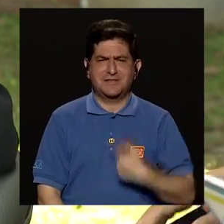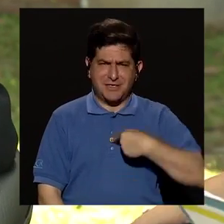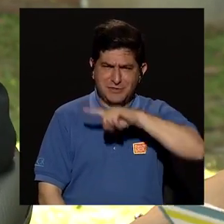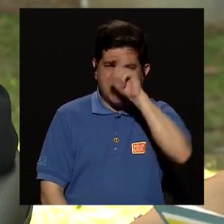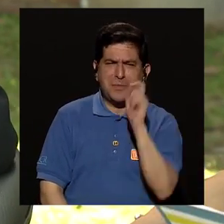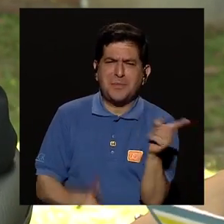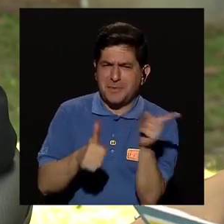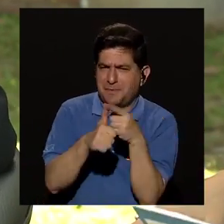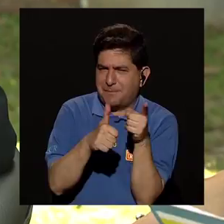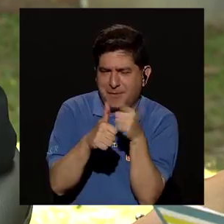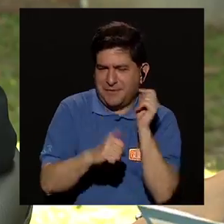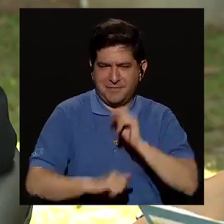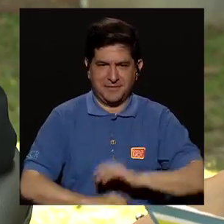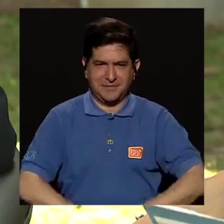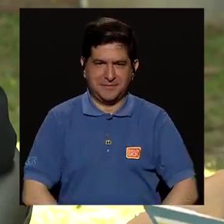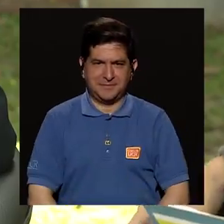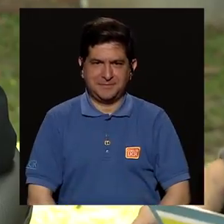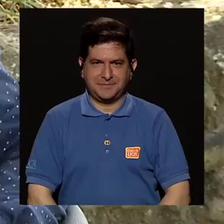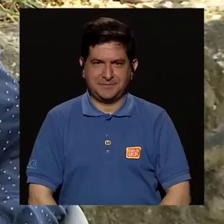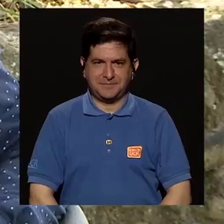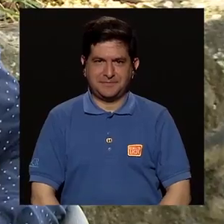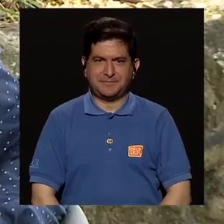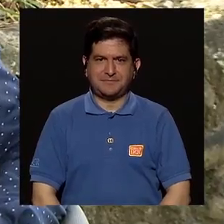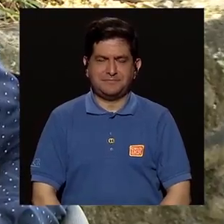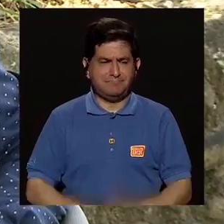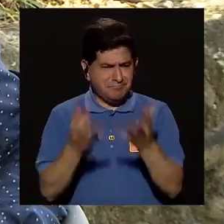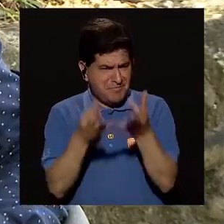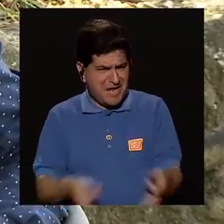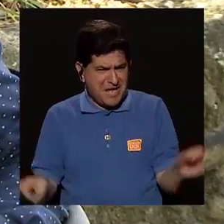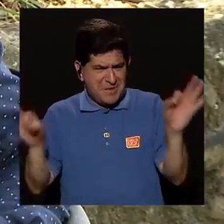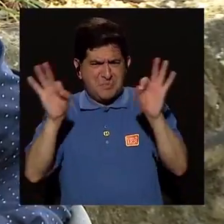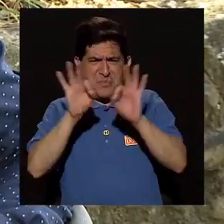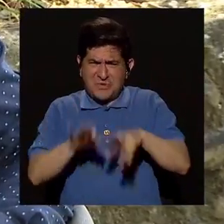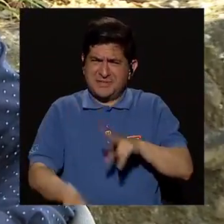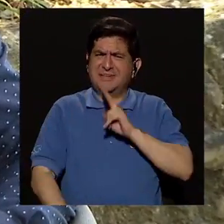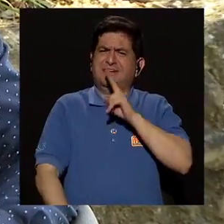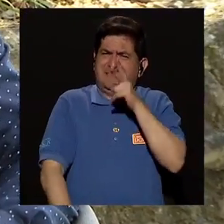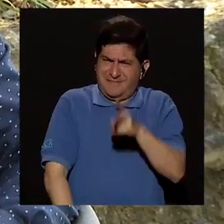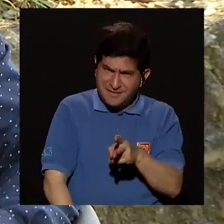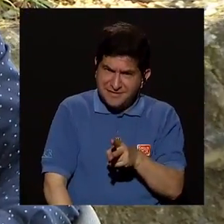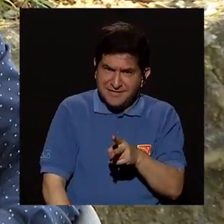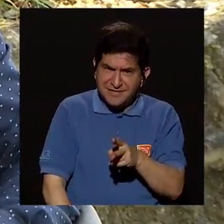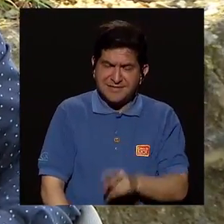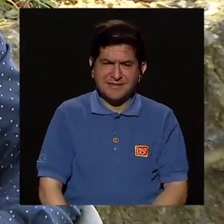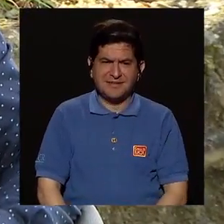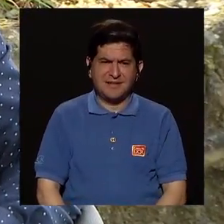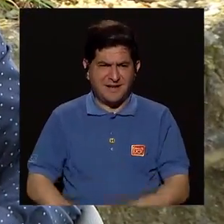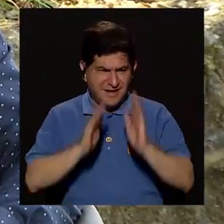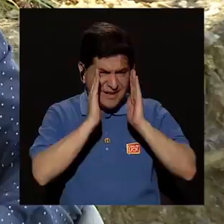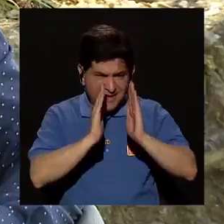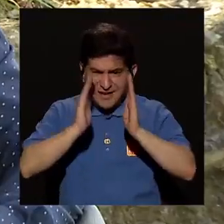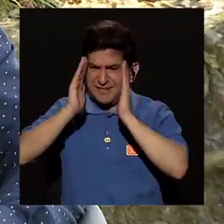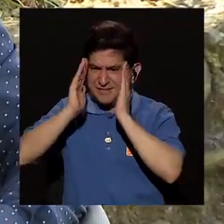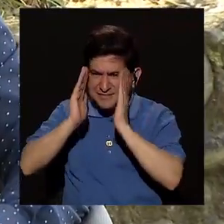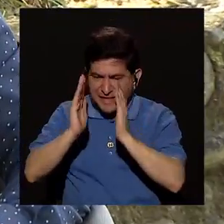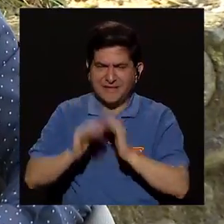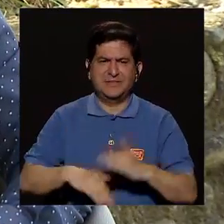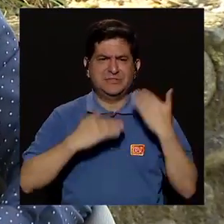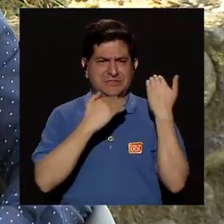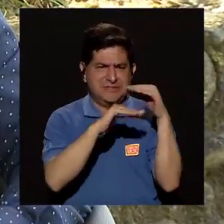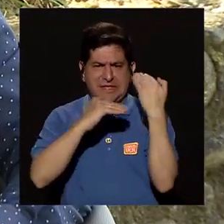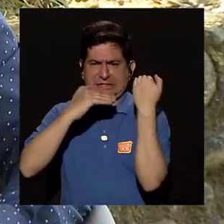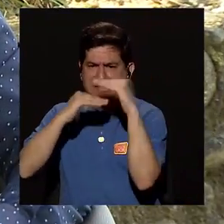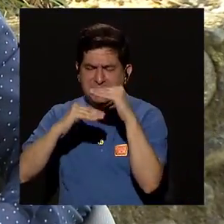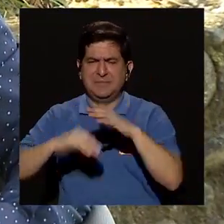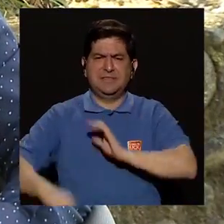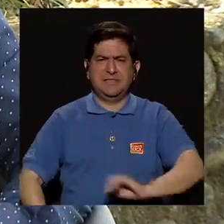permitir hacer la primera pregunta. ¿Por qué es importante realmente pues prestar esa atención a